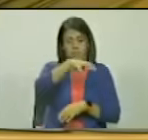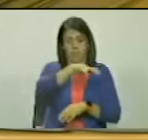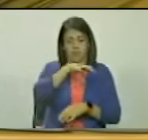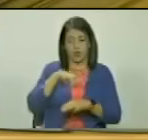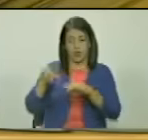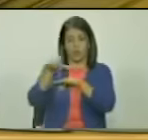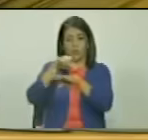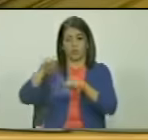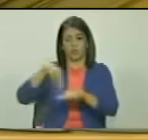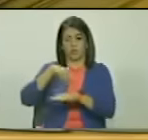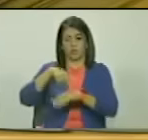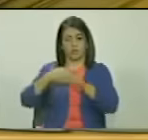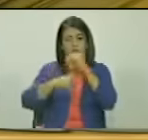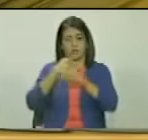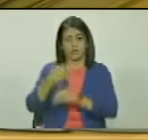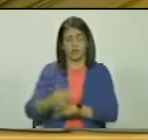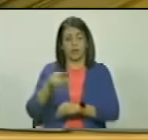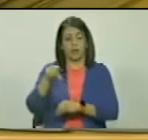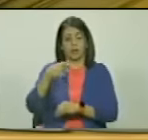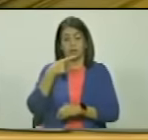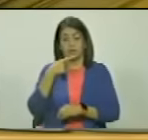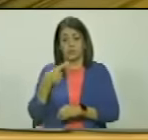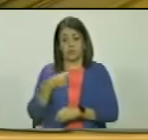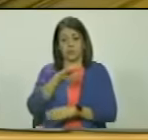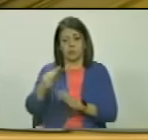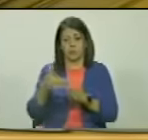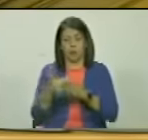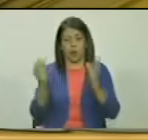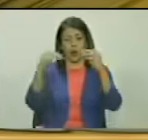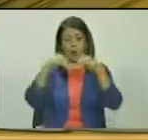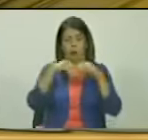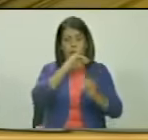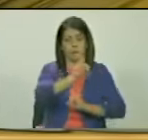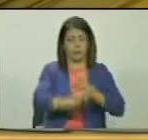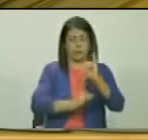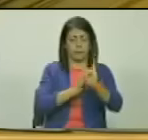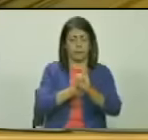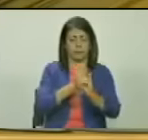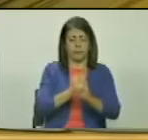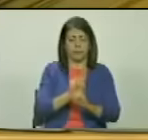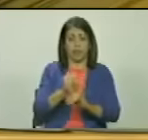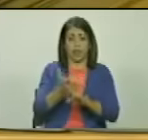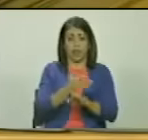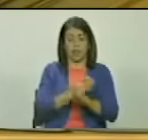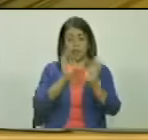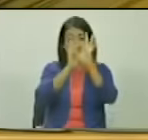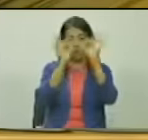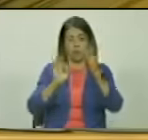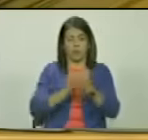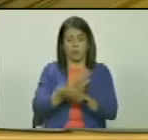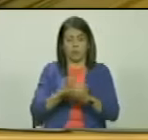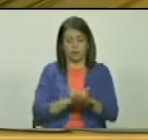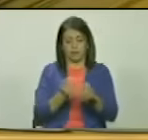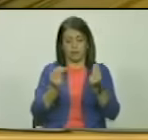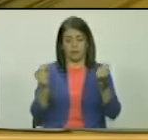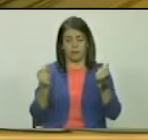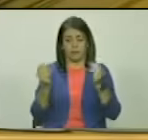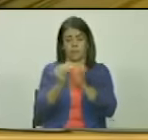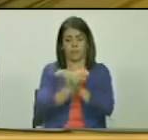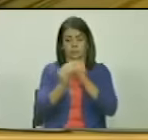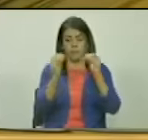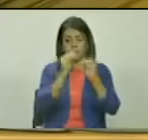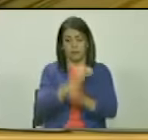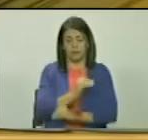ejecutivo nacional hará reserva expresa en todo tratado internacional que prevé a mecanismos de resolución de controversias